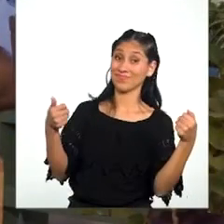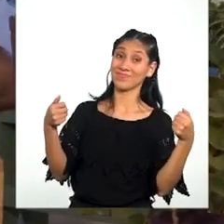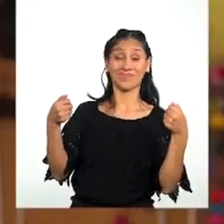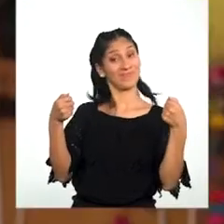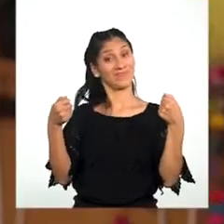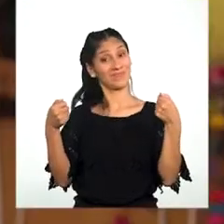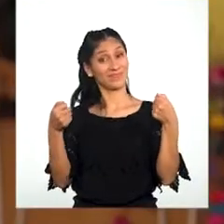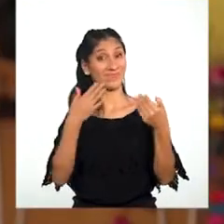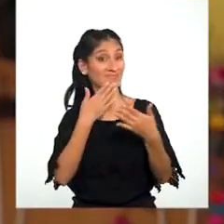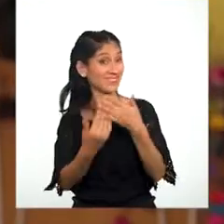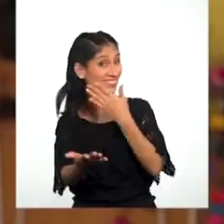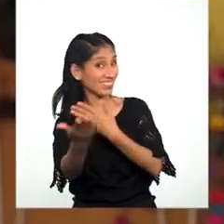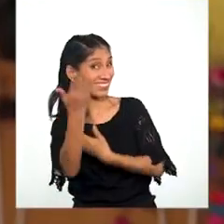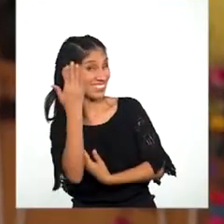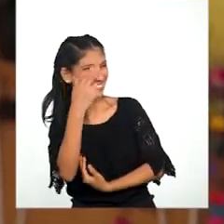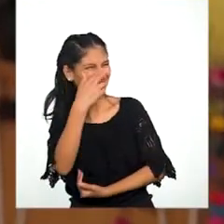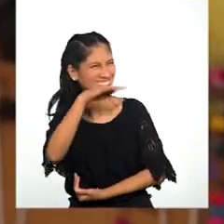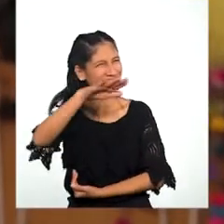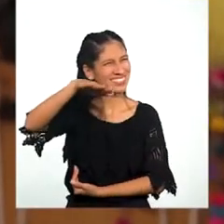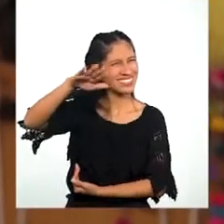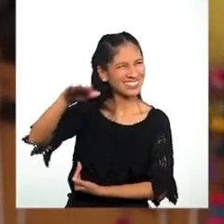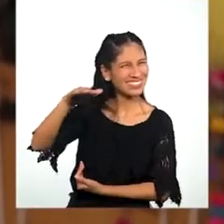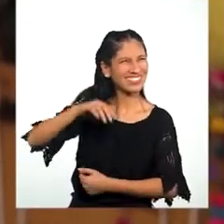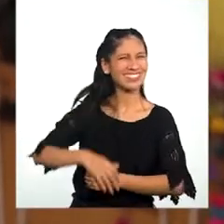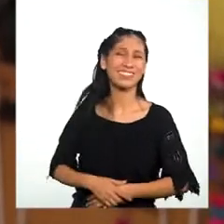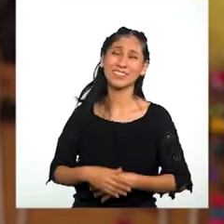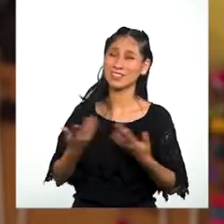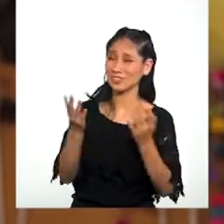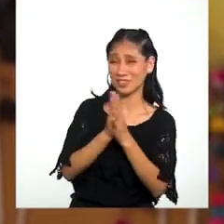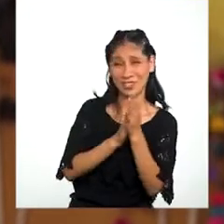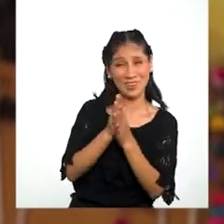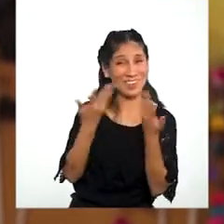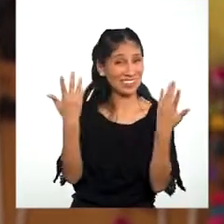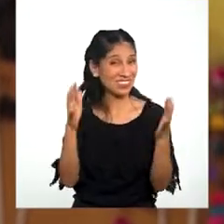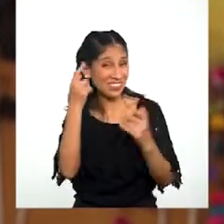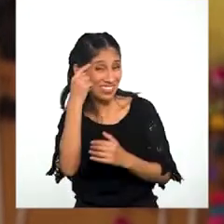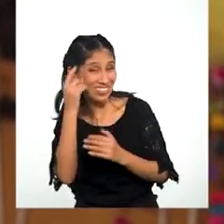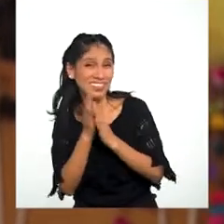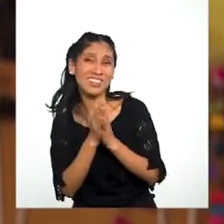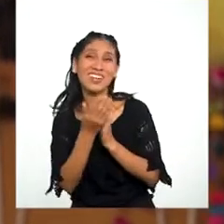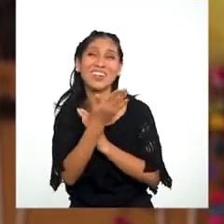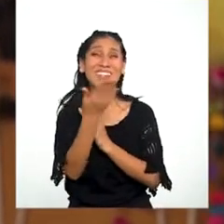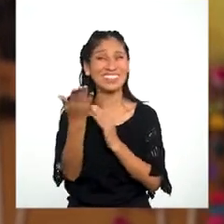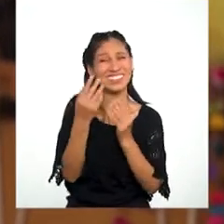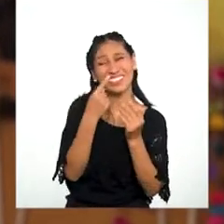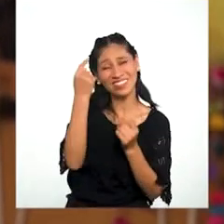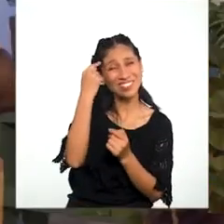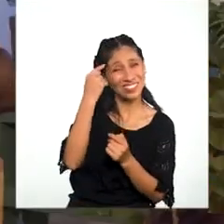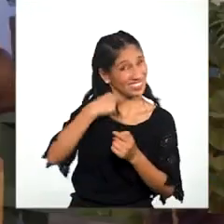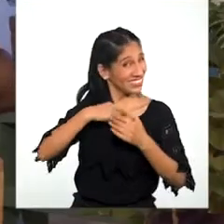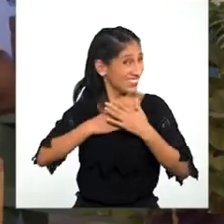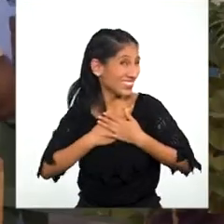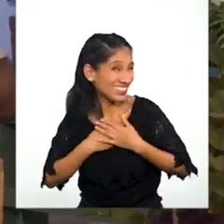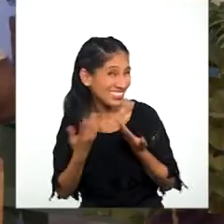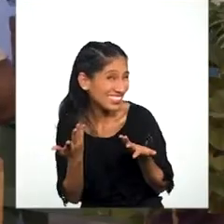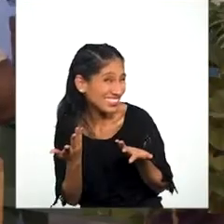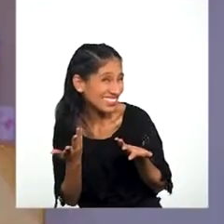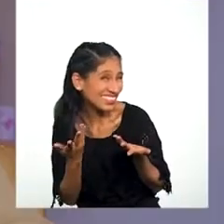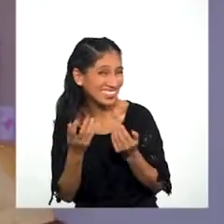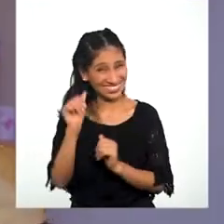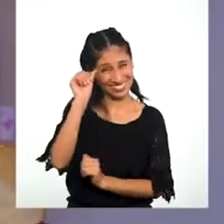Muy buenos días Niñas y niños Estoy segura de que Me extrañaban ¿Verdad? ¡Ja ja ja!